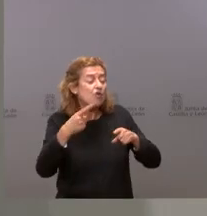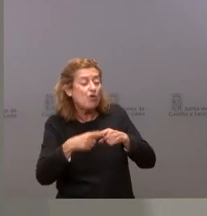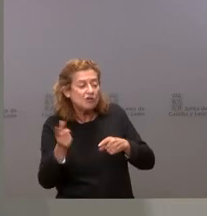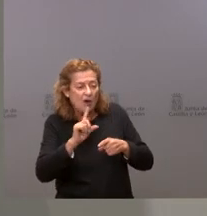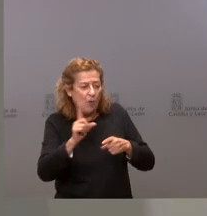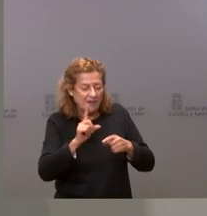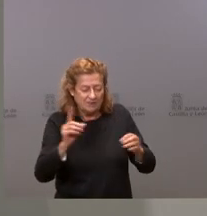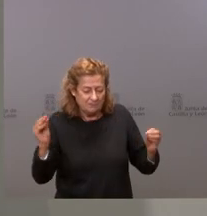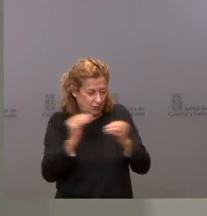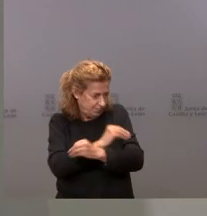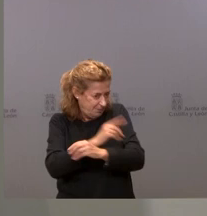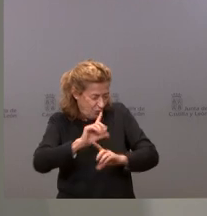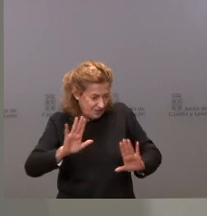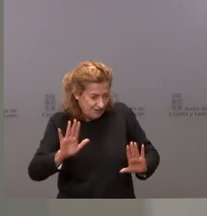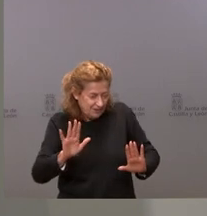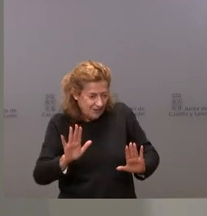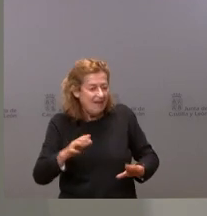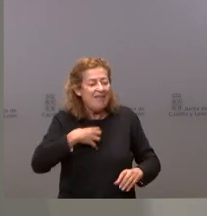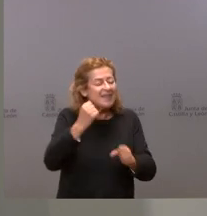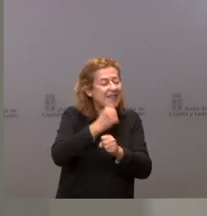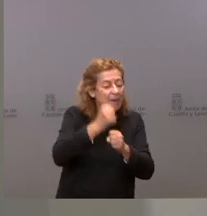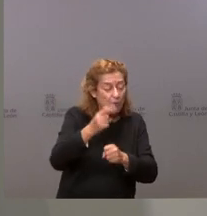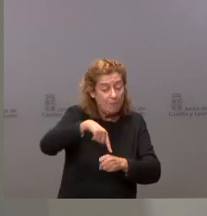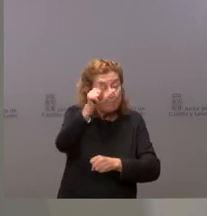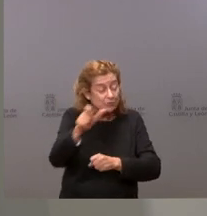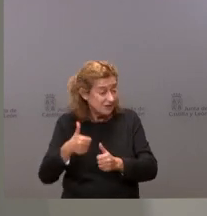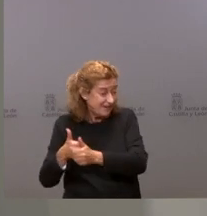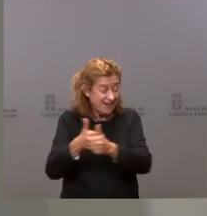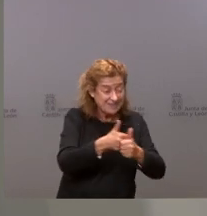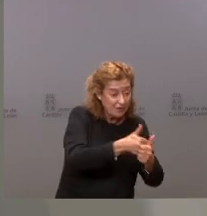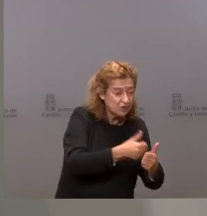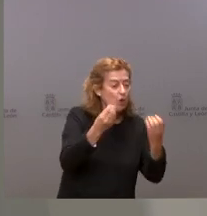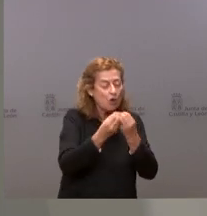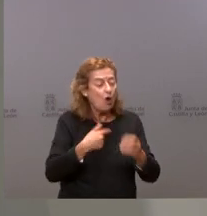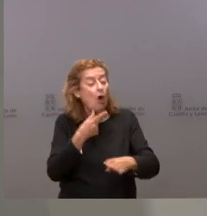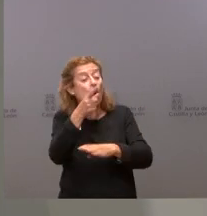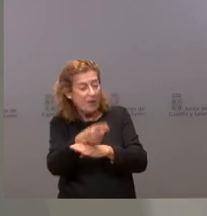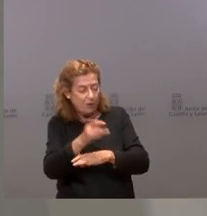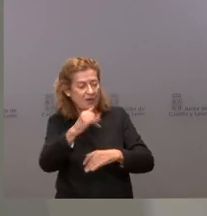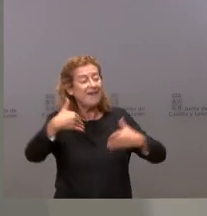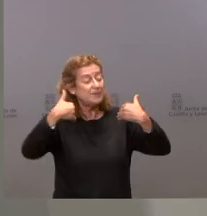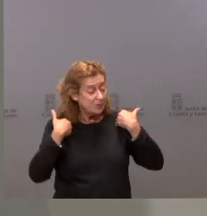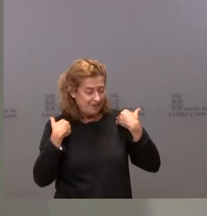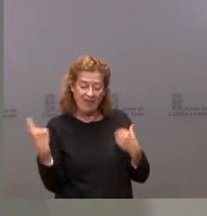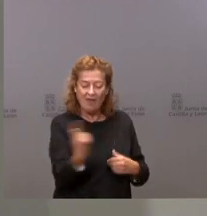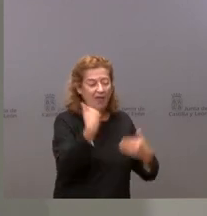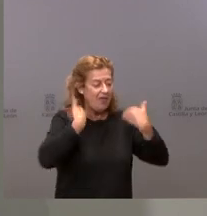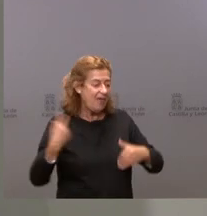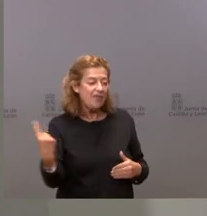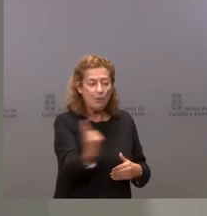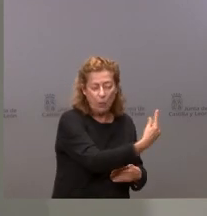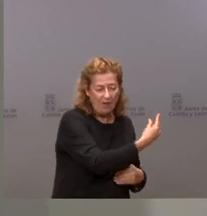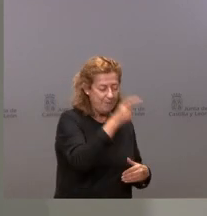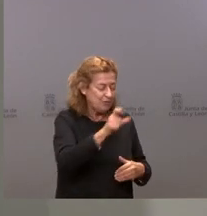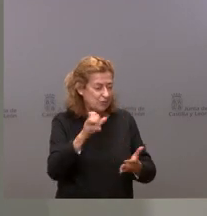incompatible con la otra. El trabajo de los rastreadores con la obligación de la responsabilidad individual del conjunto de las